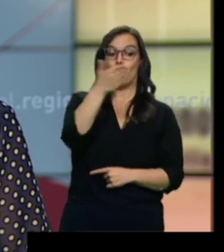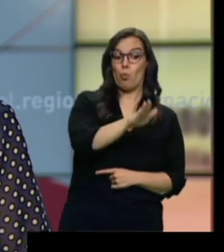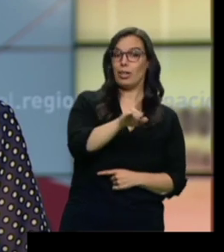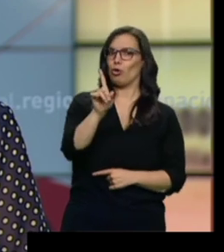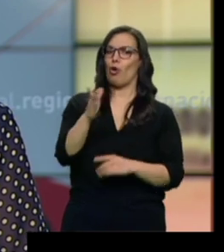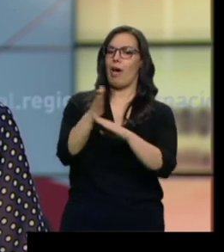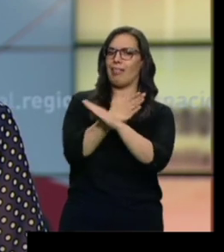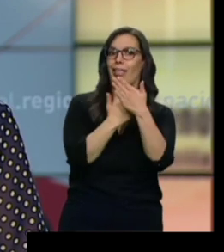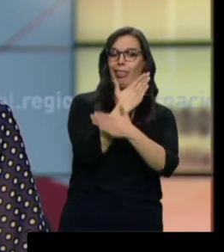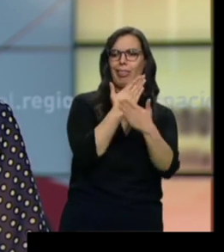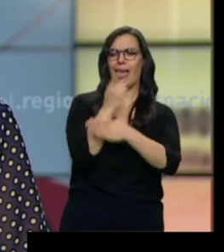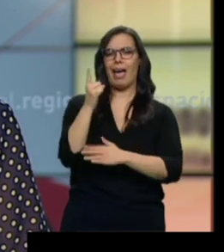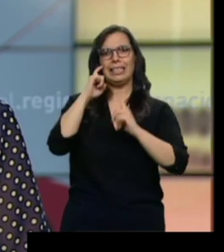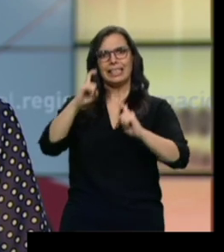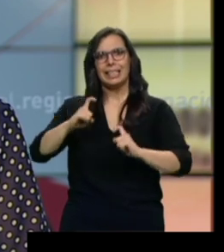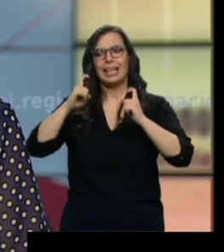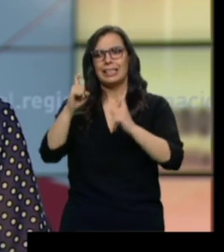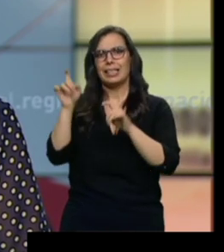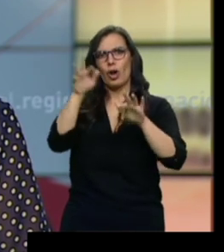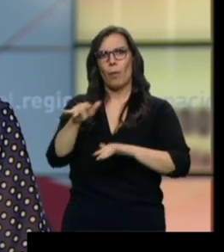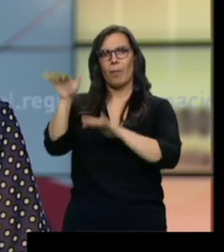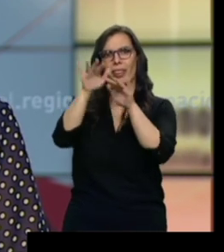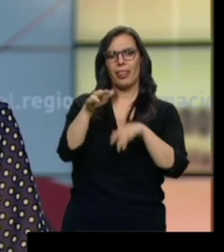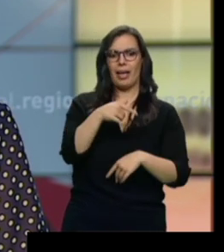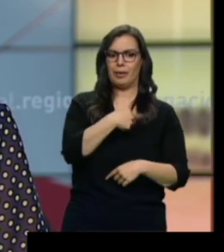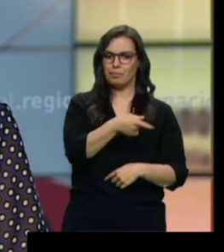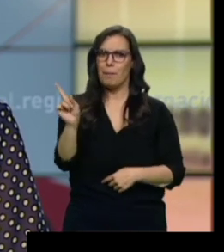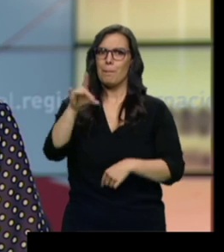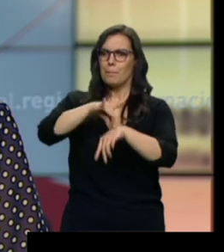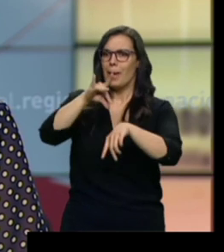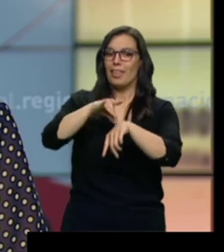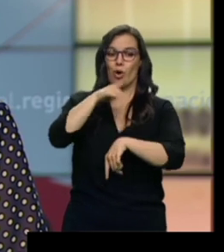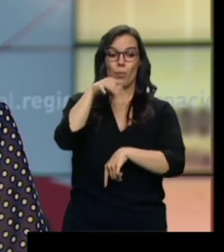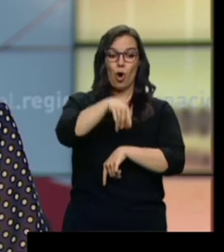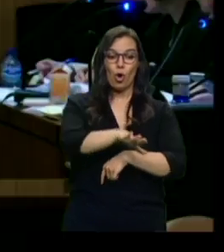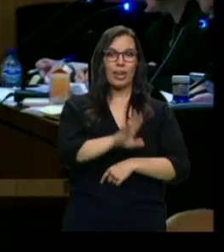intentó sin éxito que la madre llevara a Sara al médico por un fuerte golpe en la cabeza.